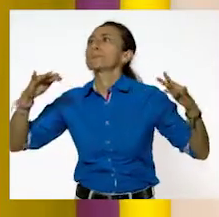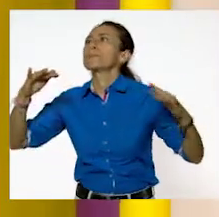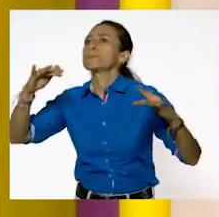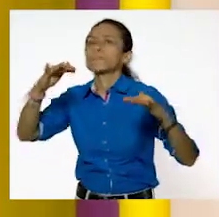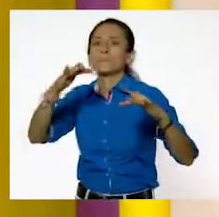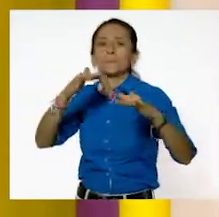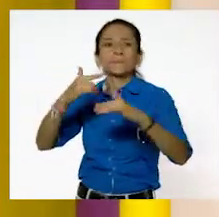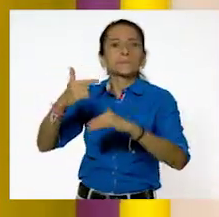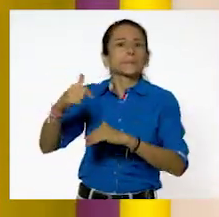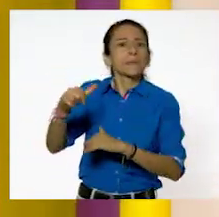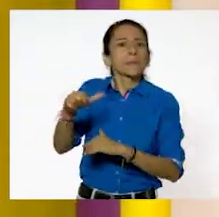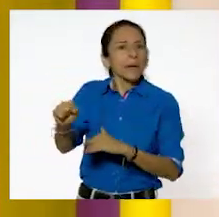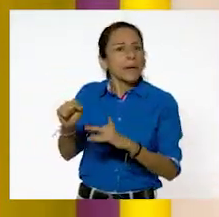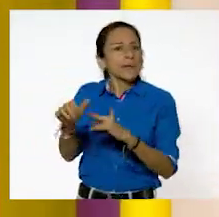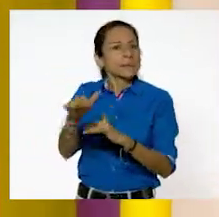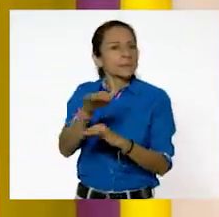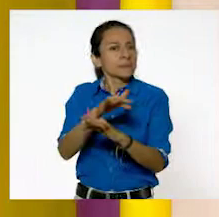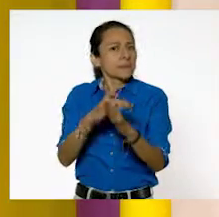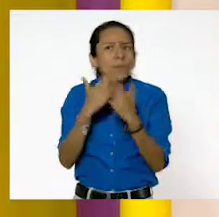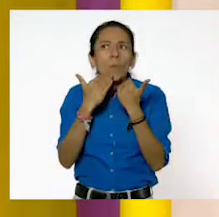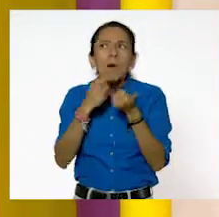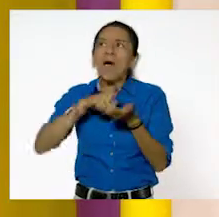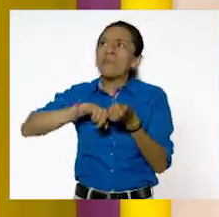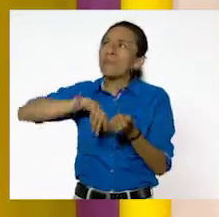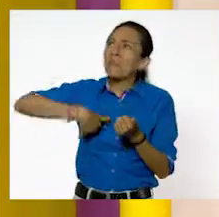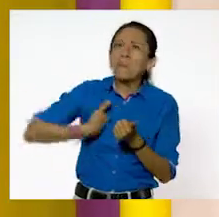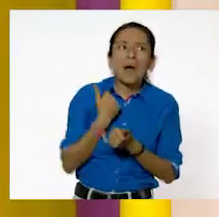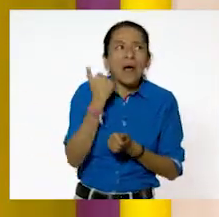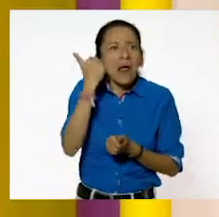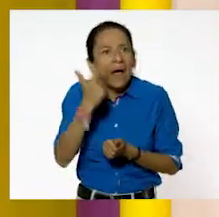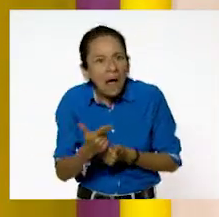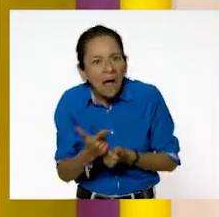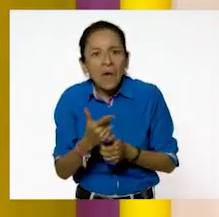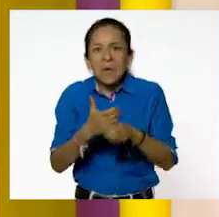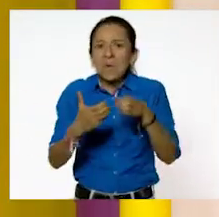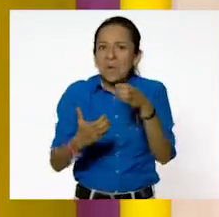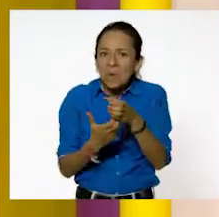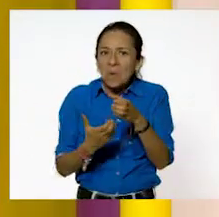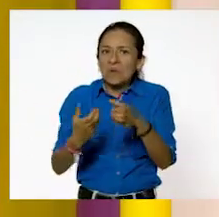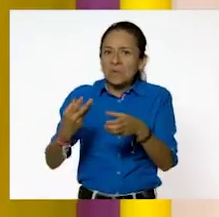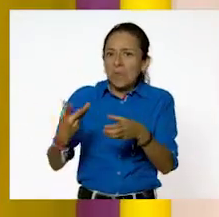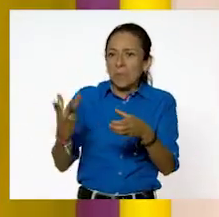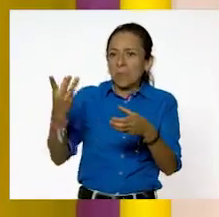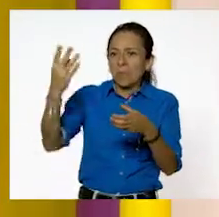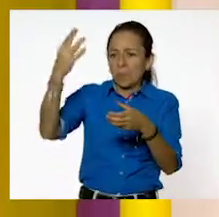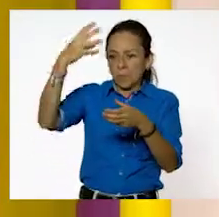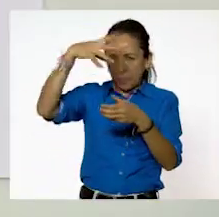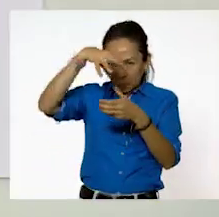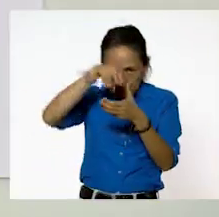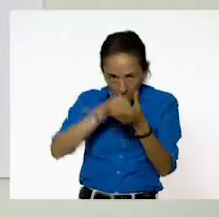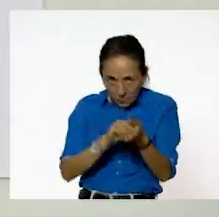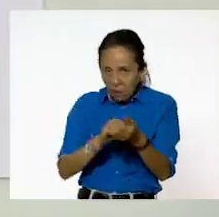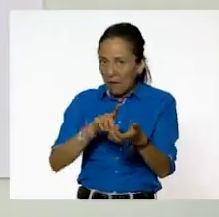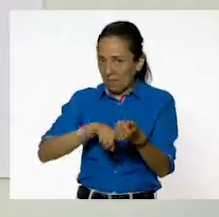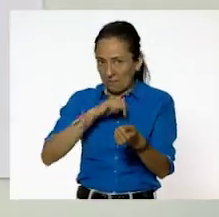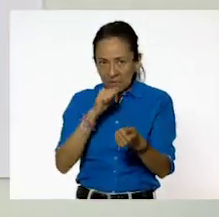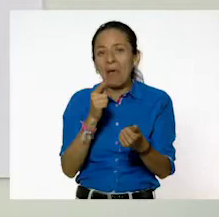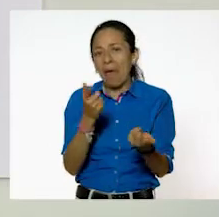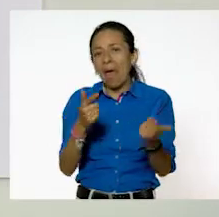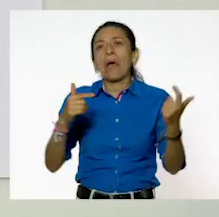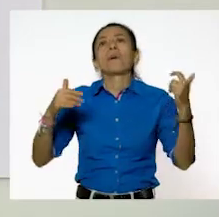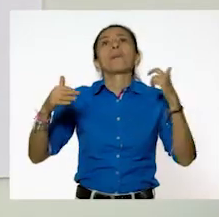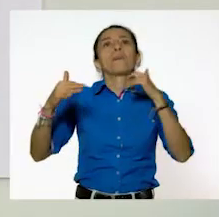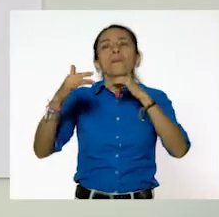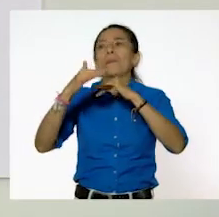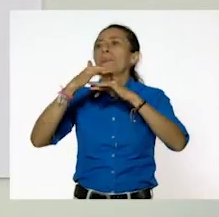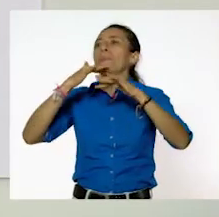notar, no hay algo que los contenga. No hay un recipiente. Por eso es que vemos que el vapor se está yendo por todos lados, que es